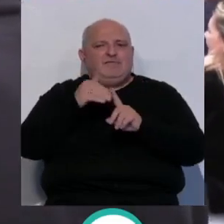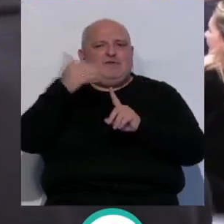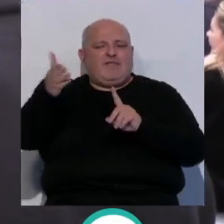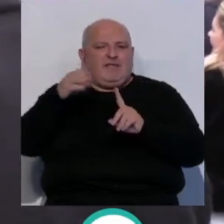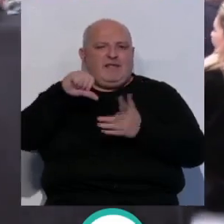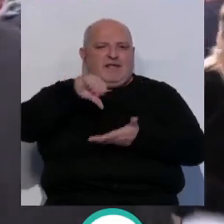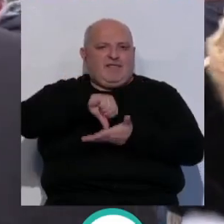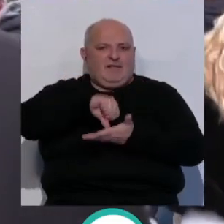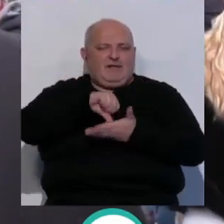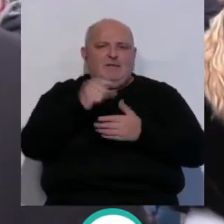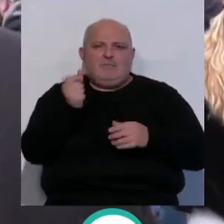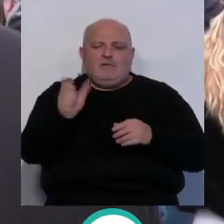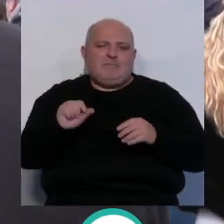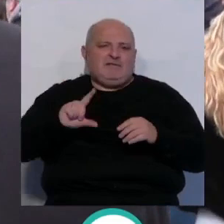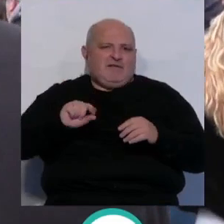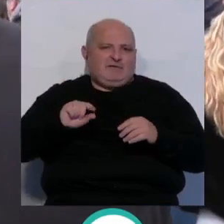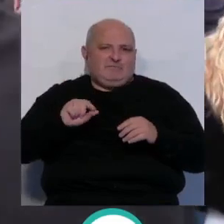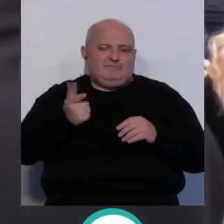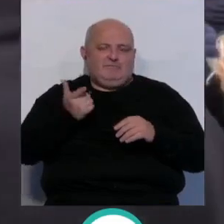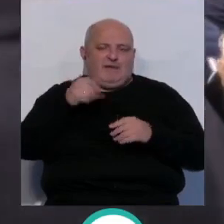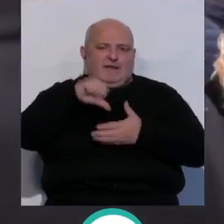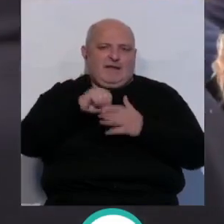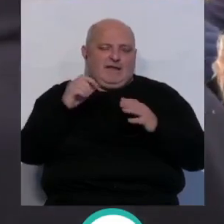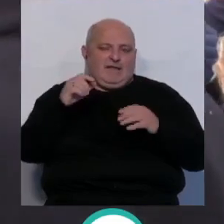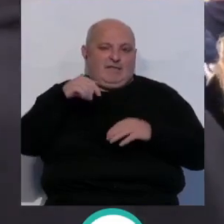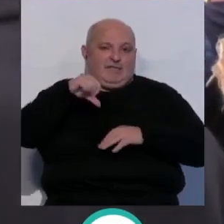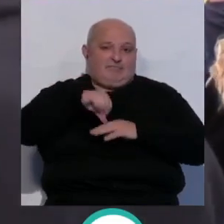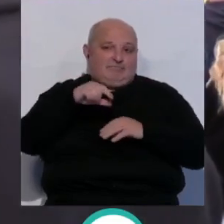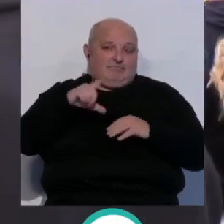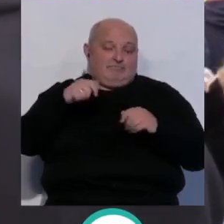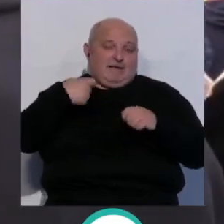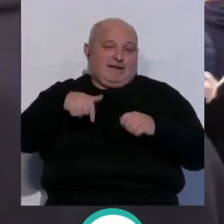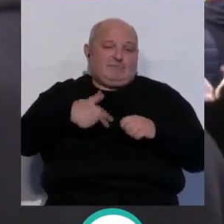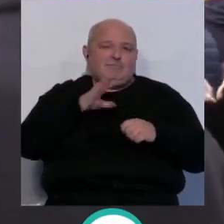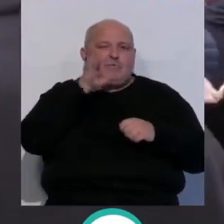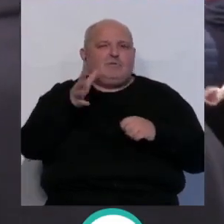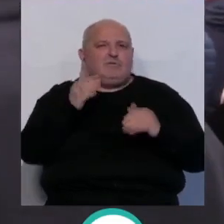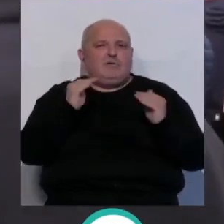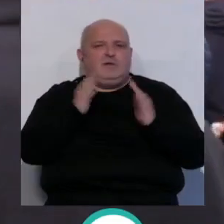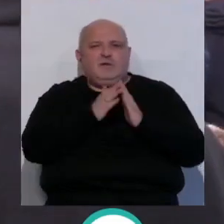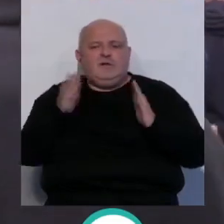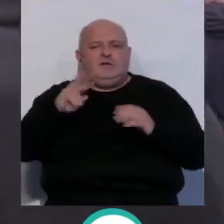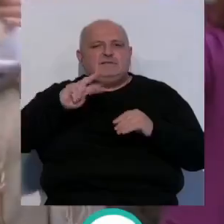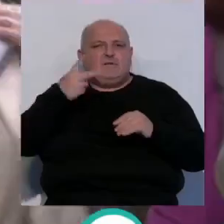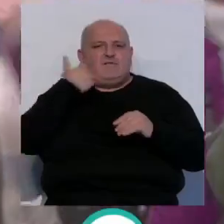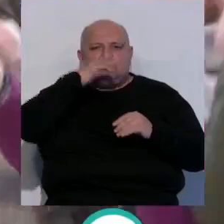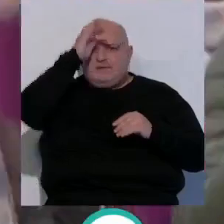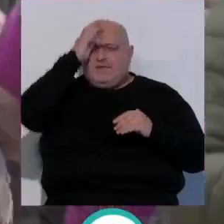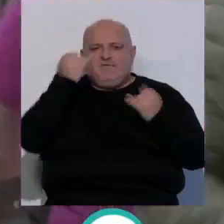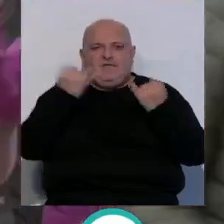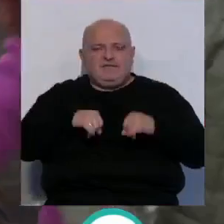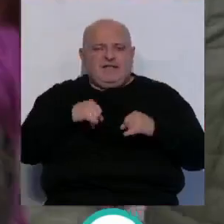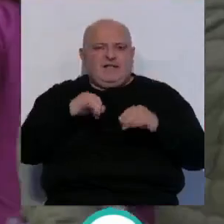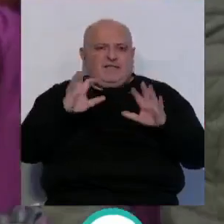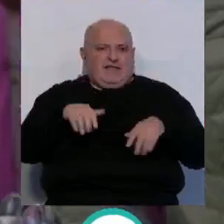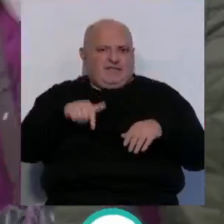la capital, con precios más asequibles que en Cádiz. Unos datos que se esperan mantener durante este segundo fin de semana de fiesta en